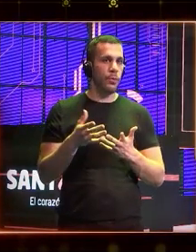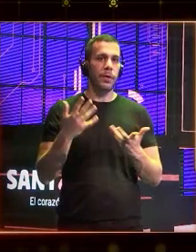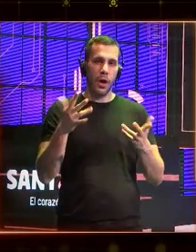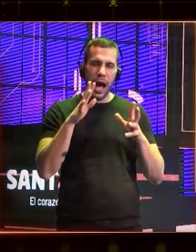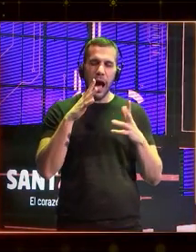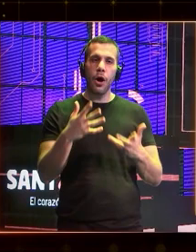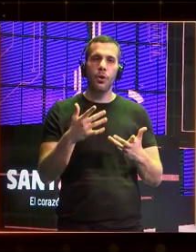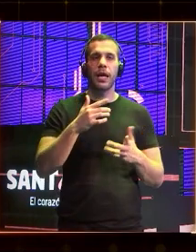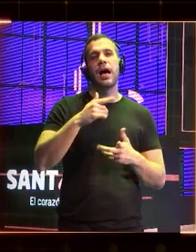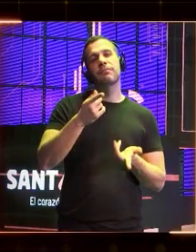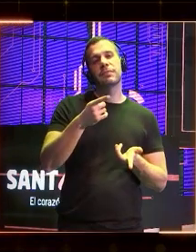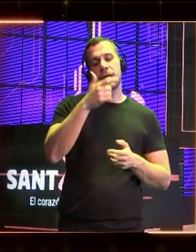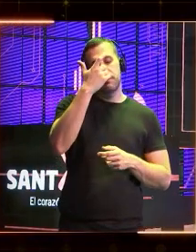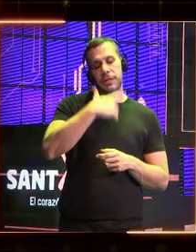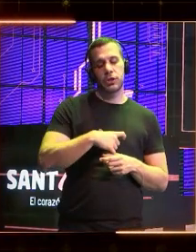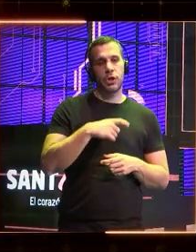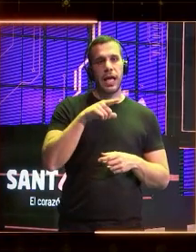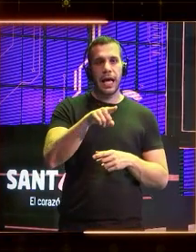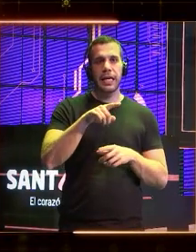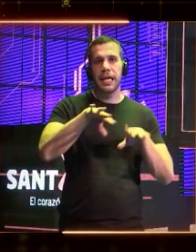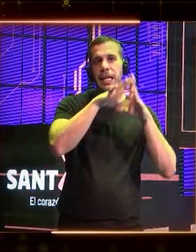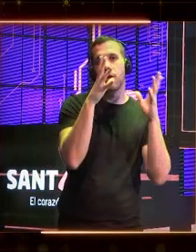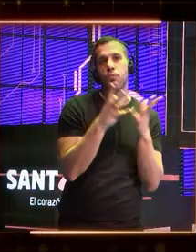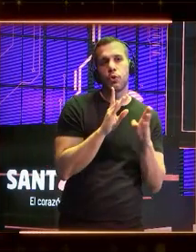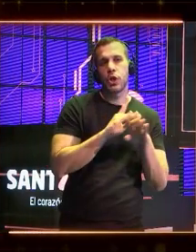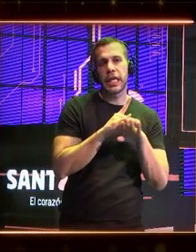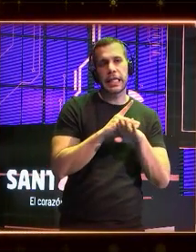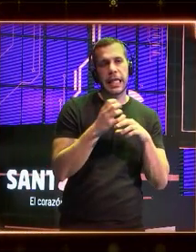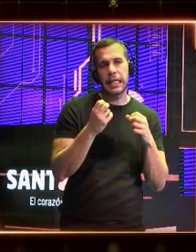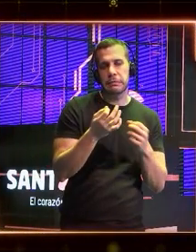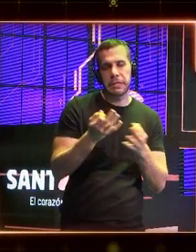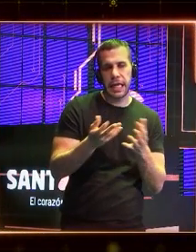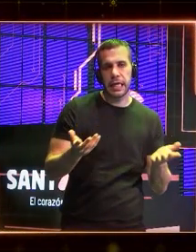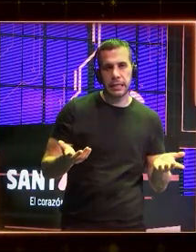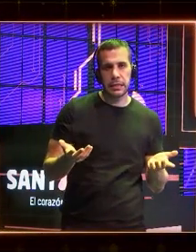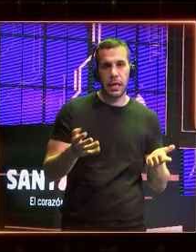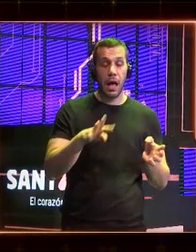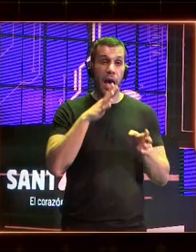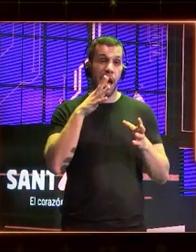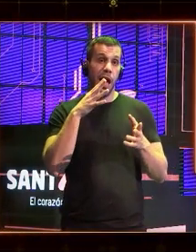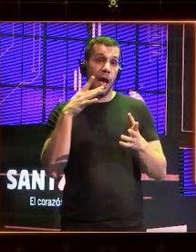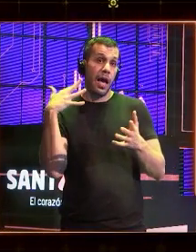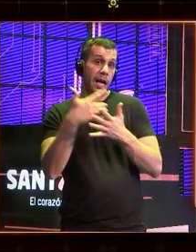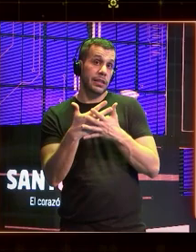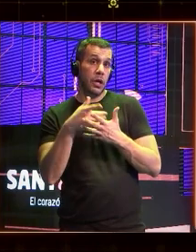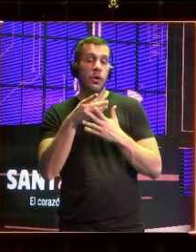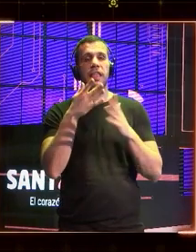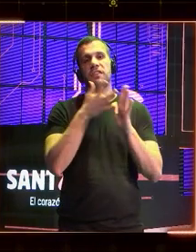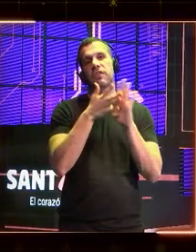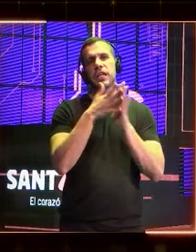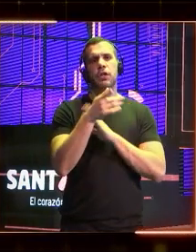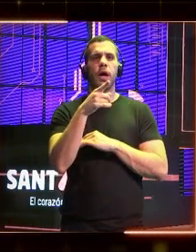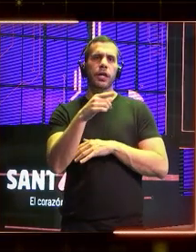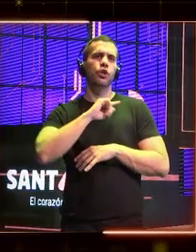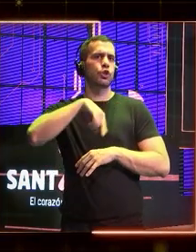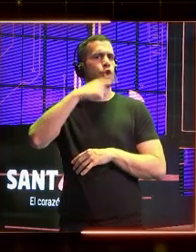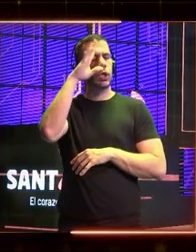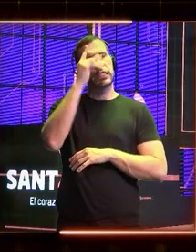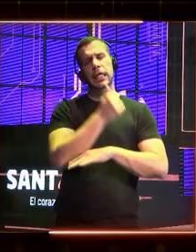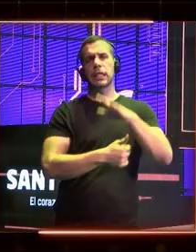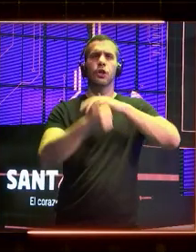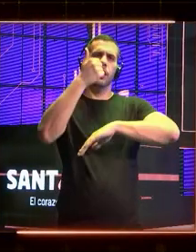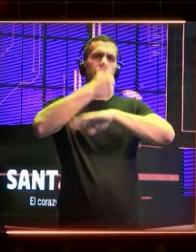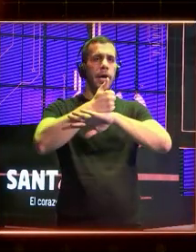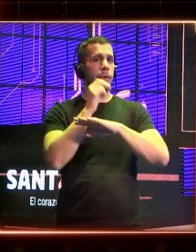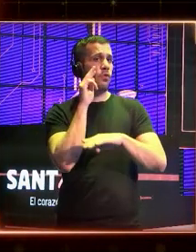ser humano en el mundo digital porque cómo nos hemos definido hasta ahora la especie más inteligente del planeta conocido. Ya no, somos los más inteligentes y lo hemos visto